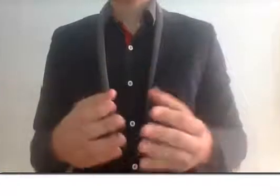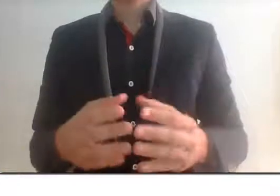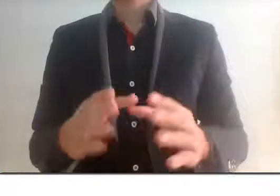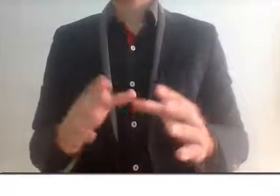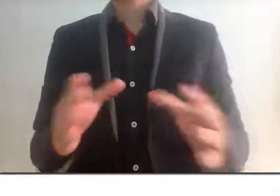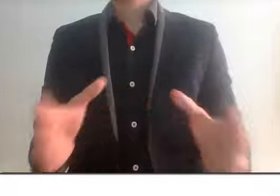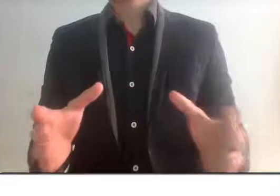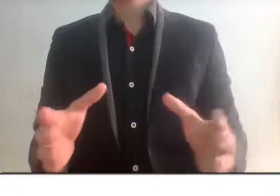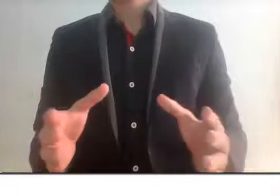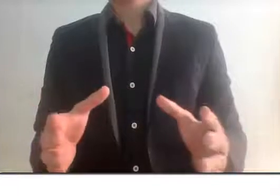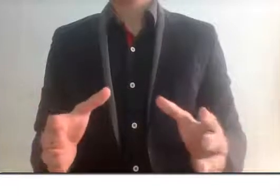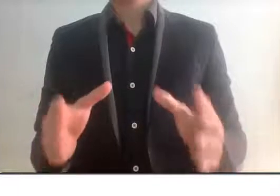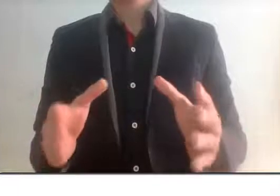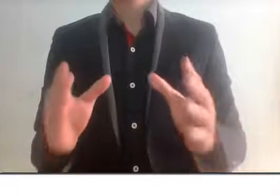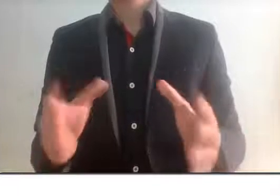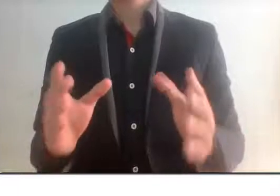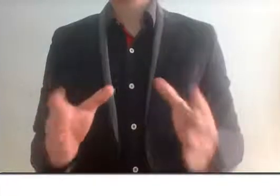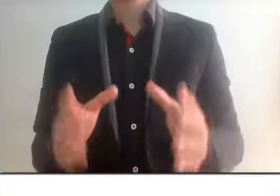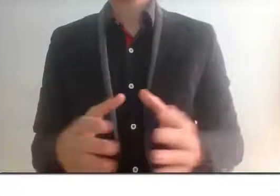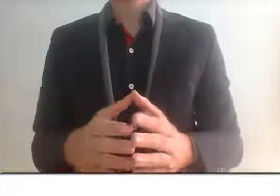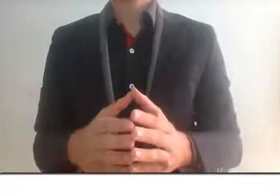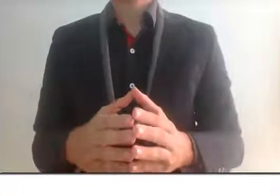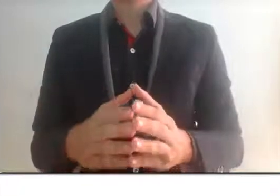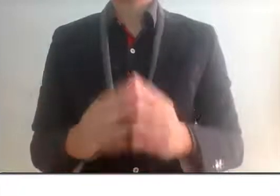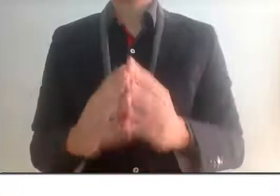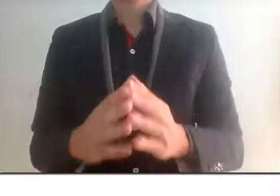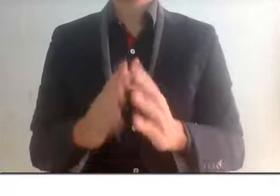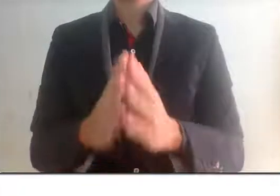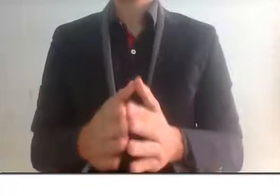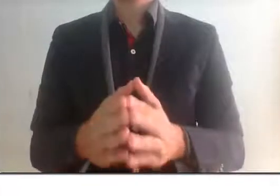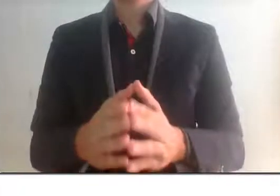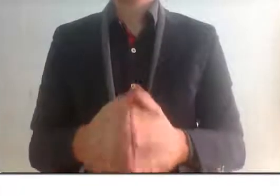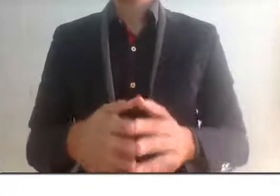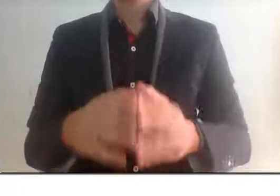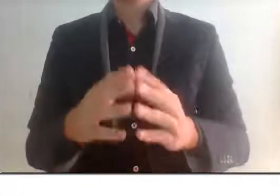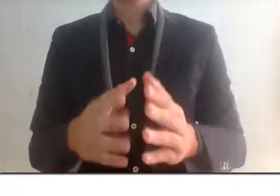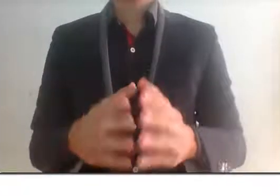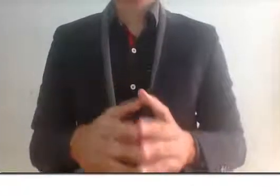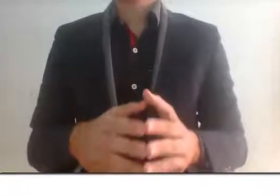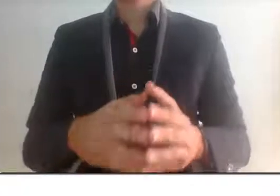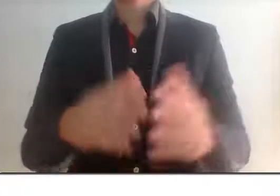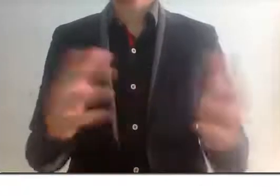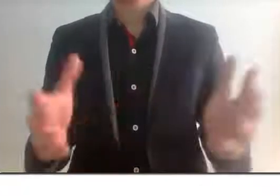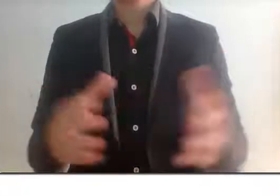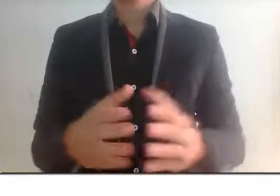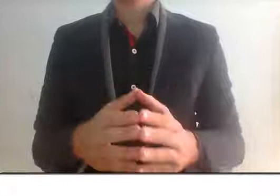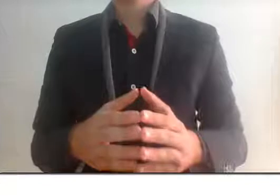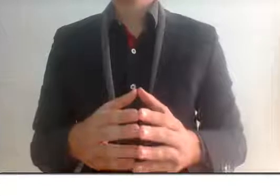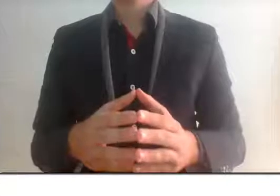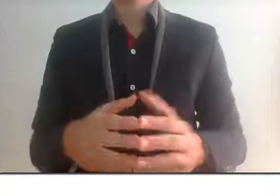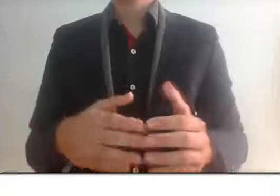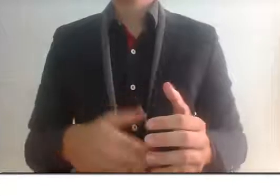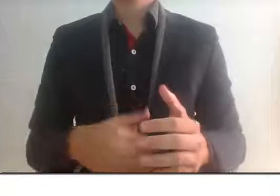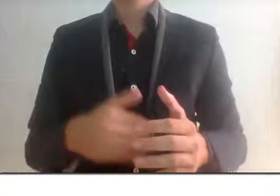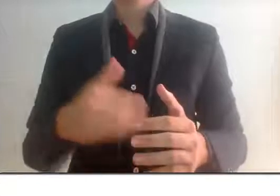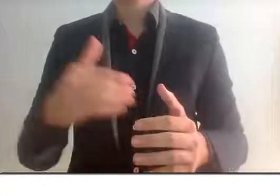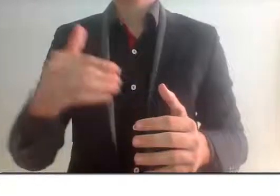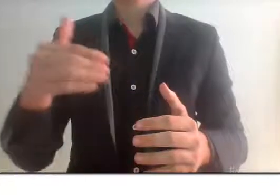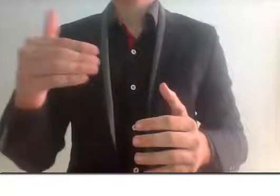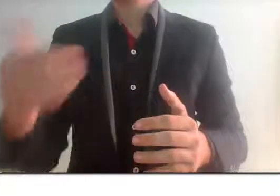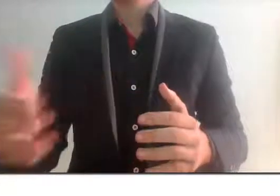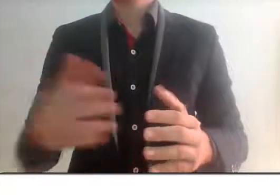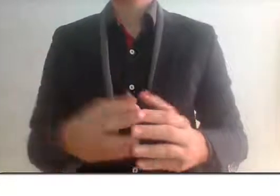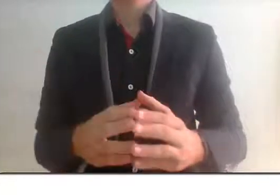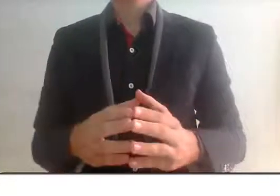Sobre todo por una cosa muy sencilla, porque estos recursos se destinan a apoyos a la gente. ¿En qué manera? Pues de muchas formas, ya sea apoyándoles,